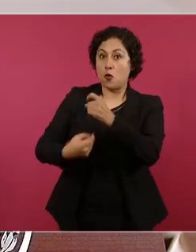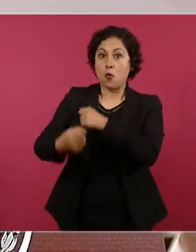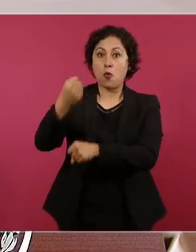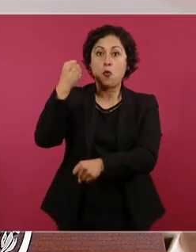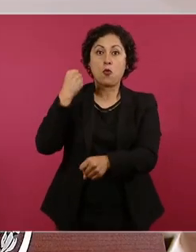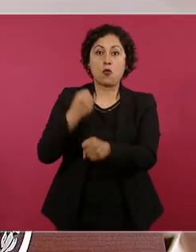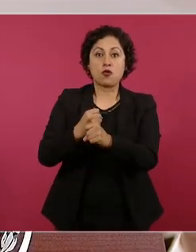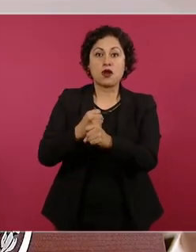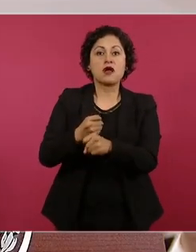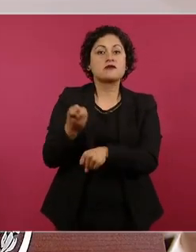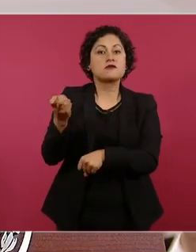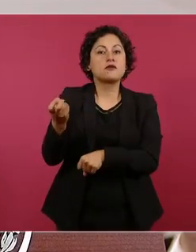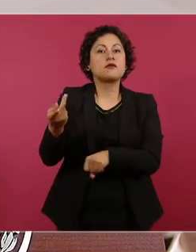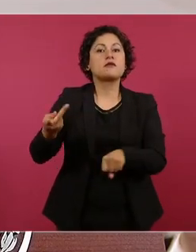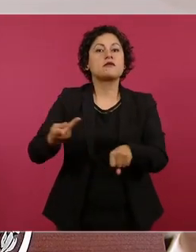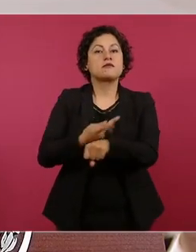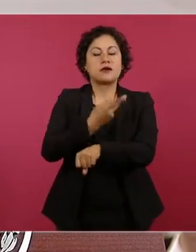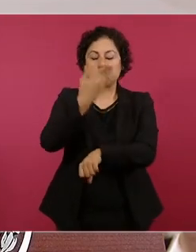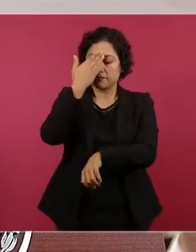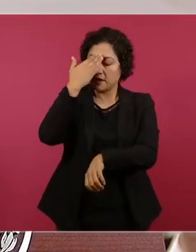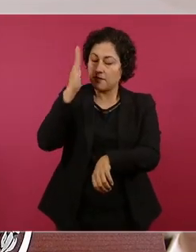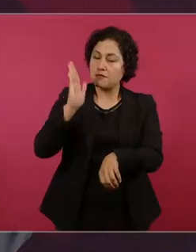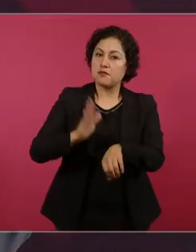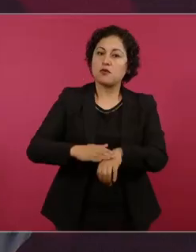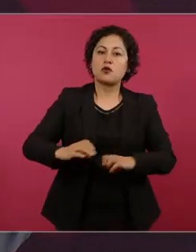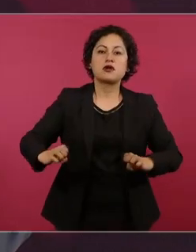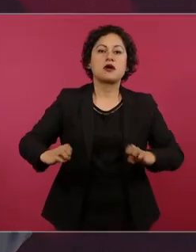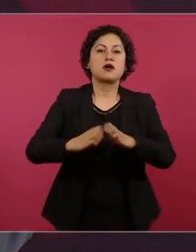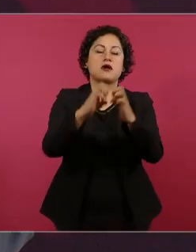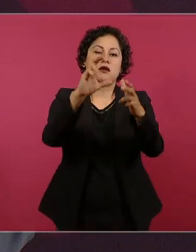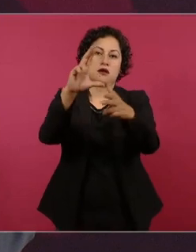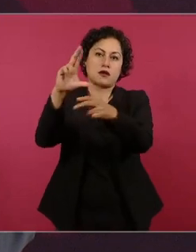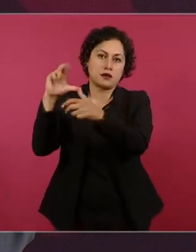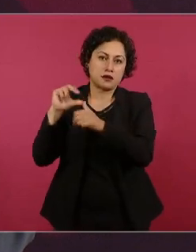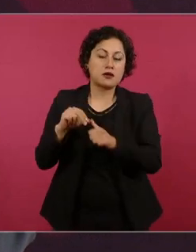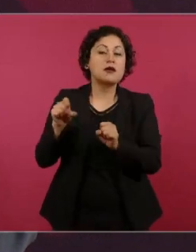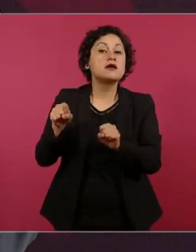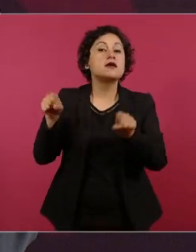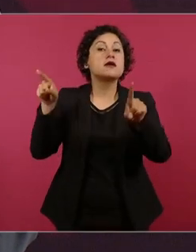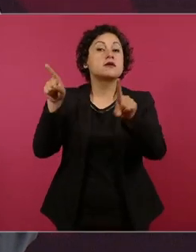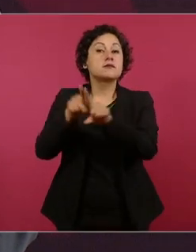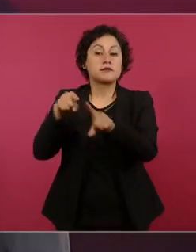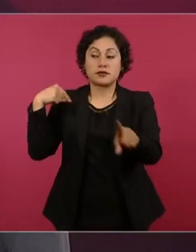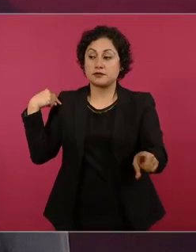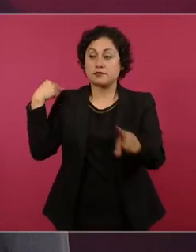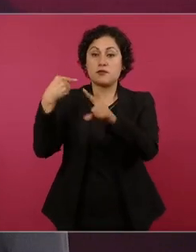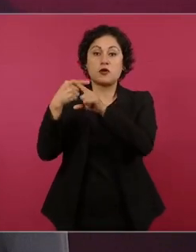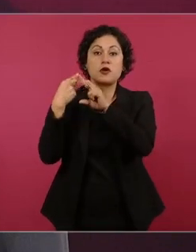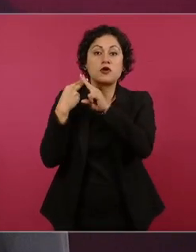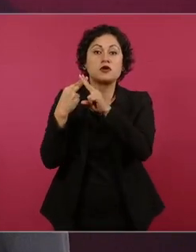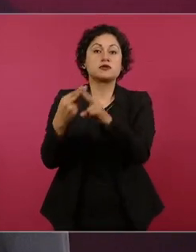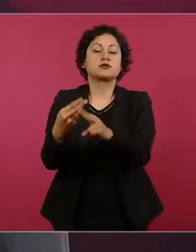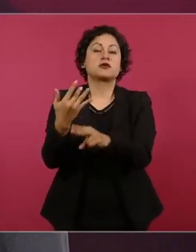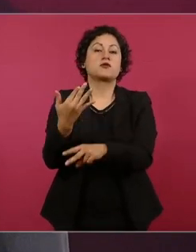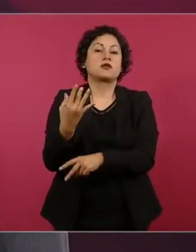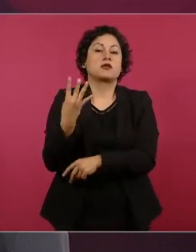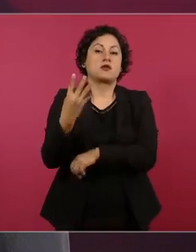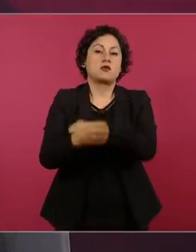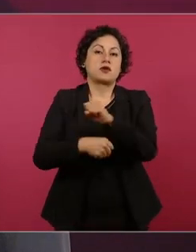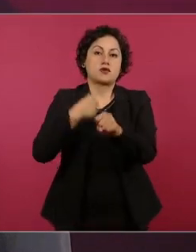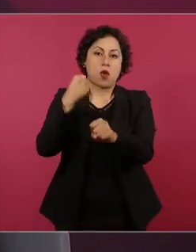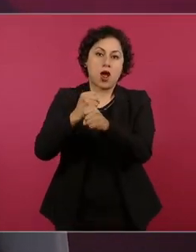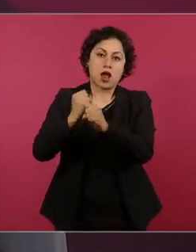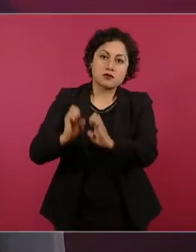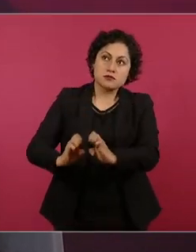conmemorar los primeros 54 años de nuestra Torre Pirámide,